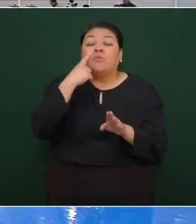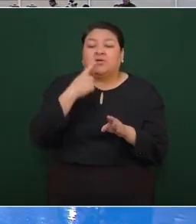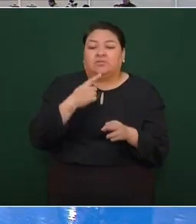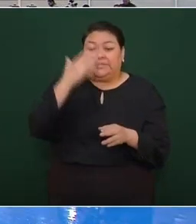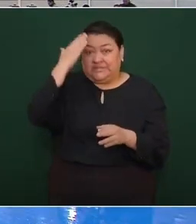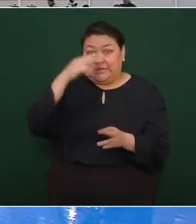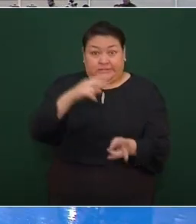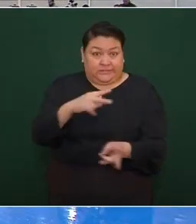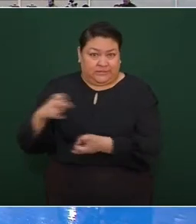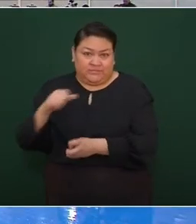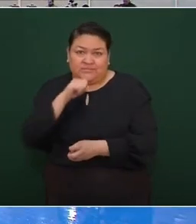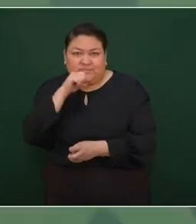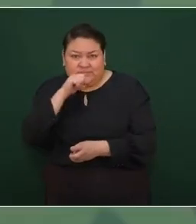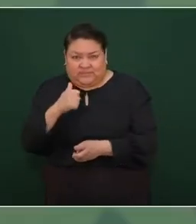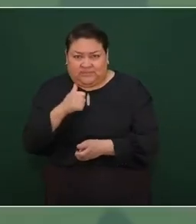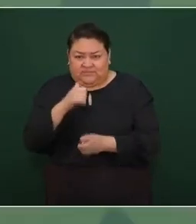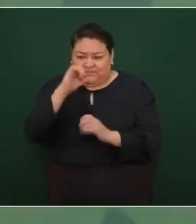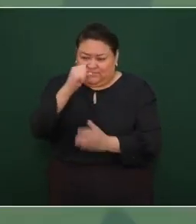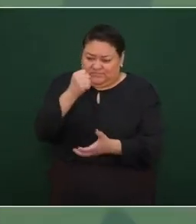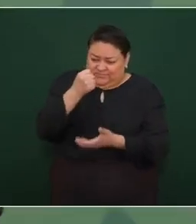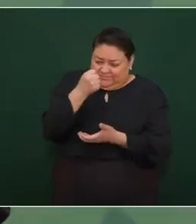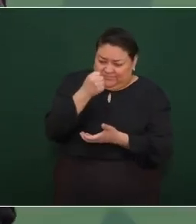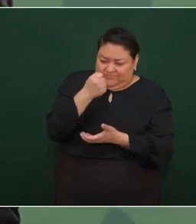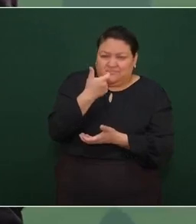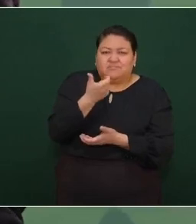por no permitir la corrupción?